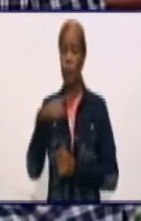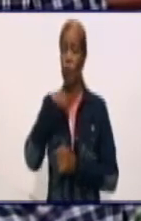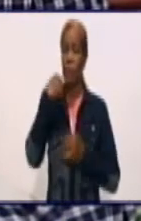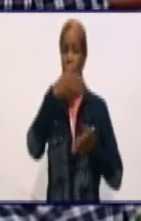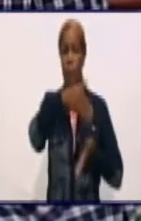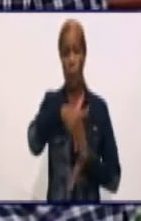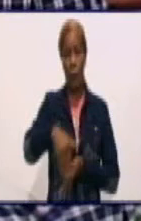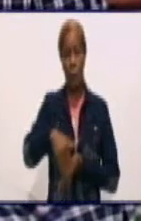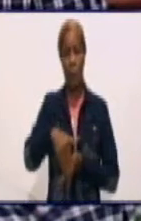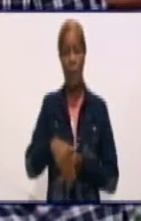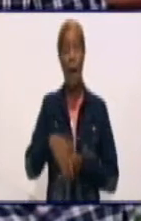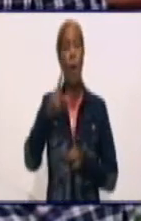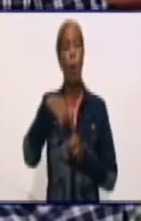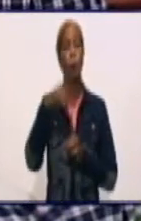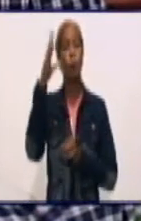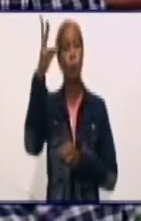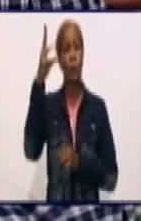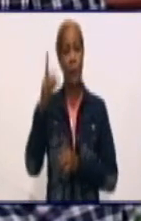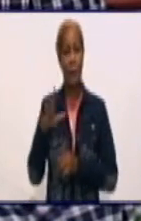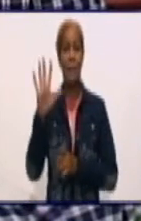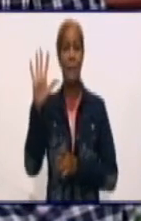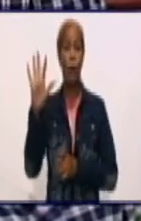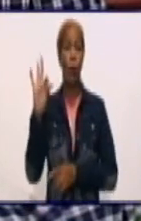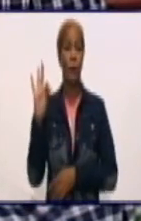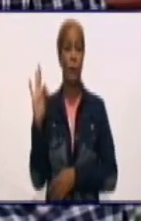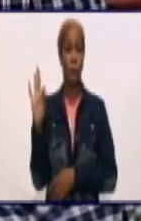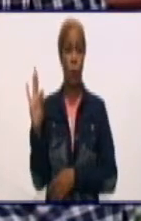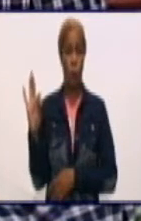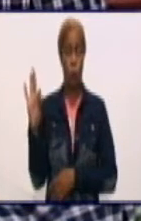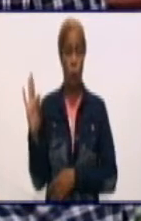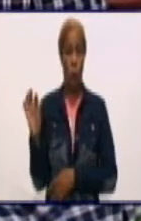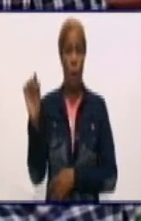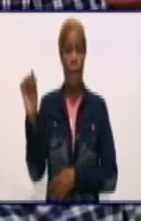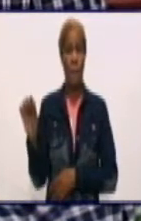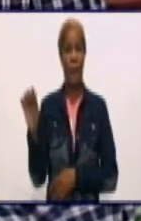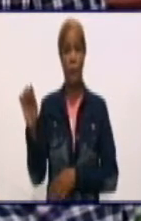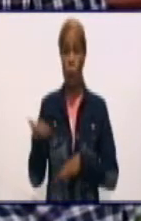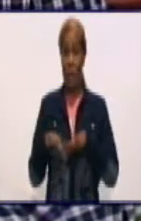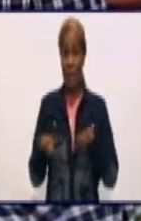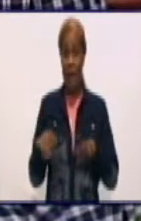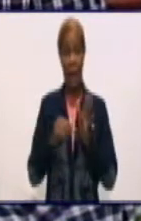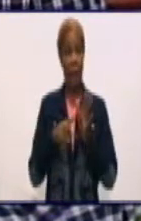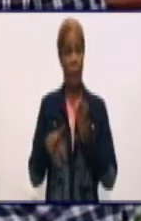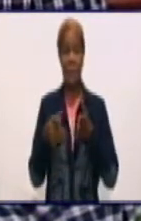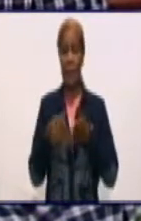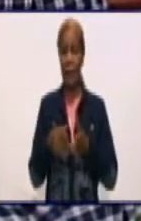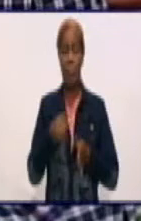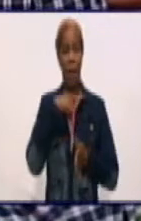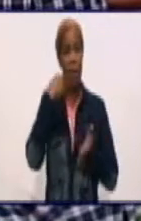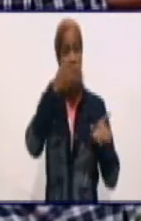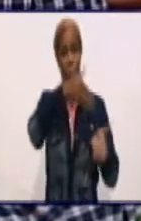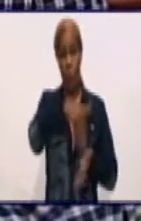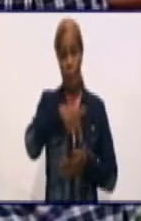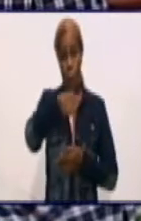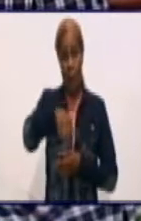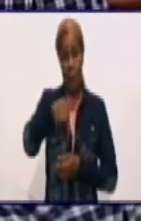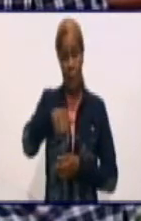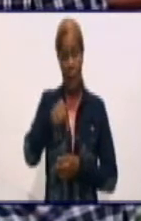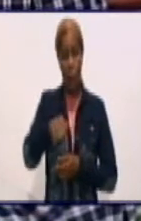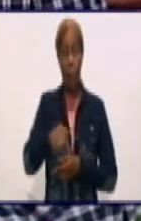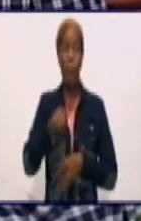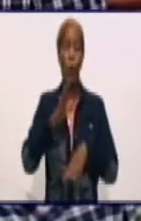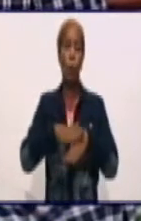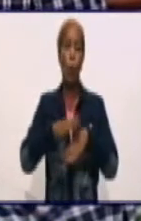Un total de 58 personas han muerto en esta provincia a consecuencia de la COVID